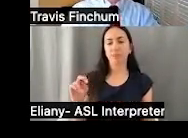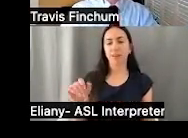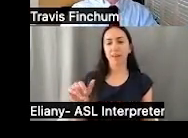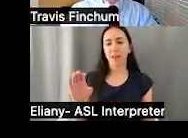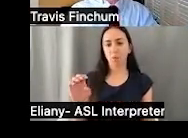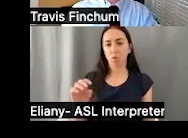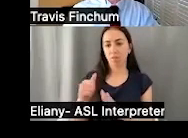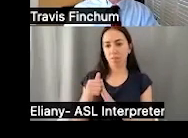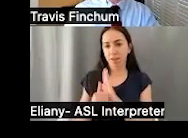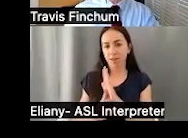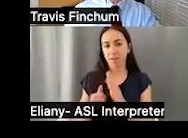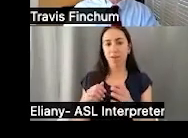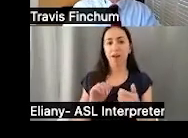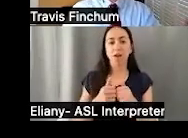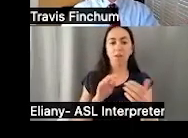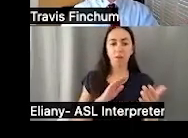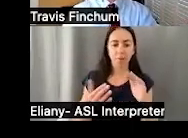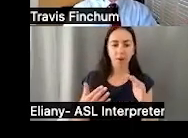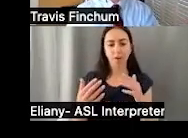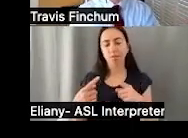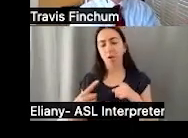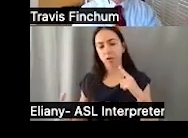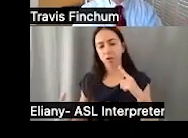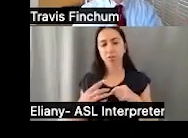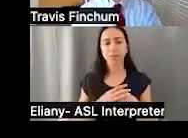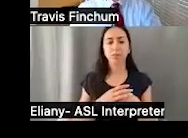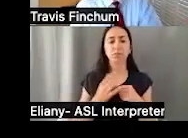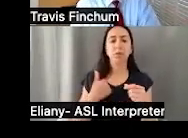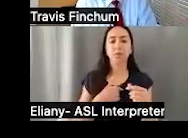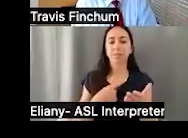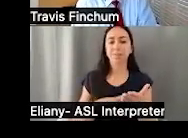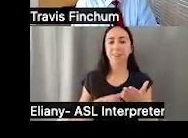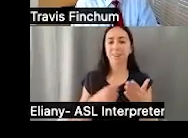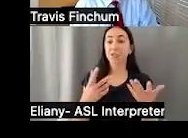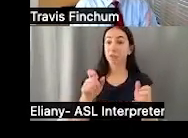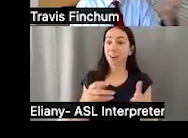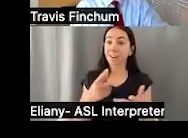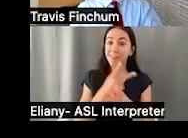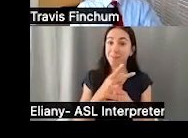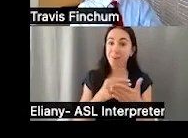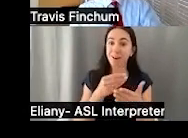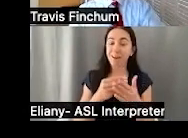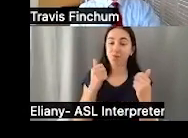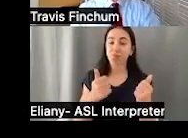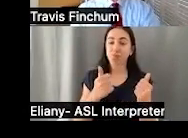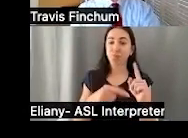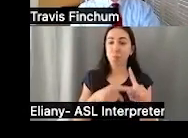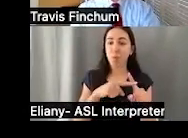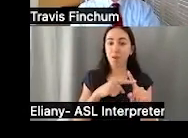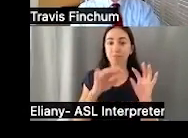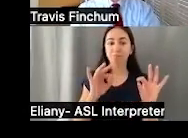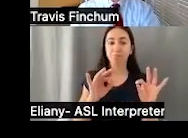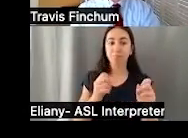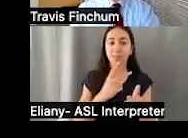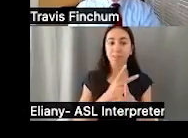ABLE y cómo comparan o contrastan con fideicomisos de necesidades especiales. Vamos a hablar acerca de las ventajas. Si puedes quedar con el